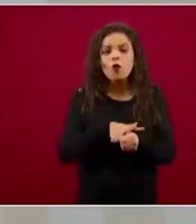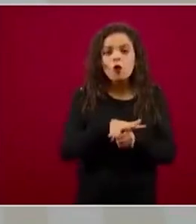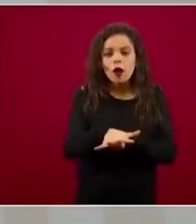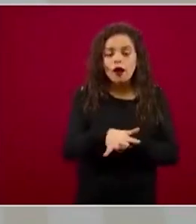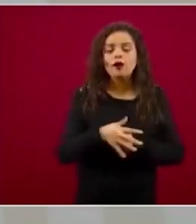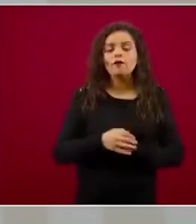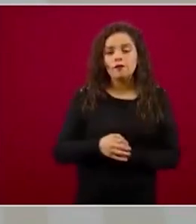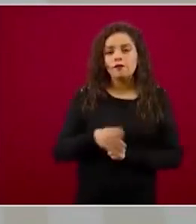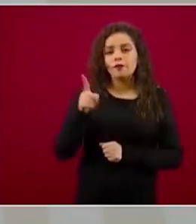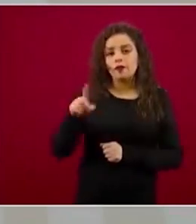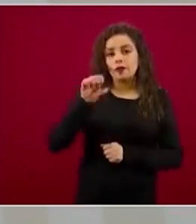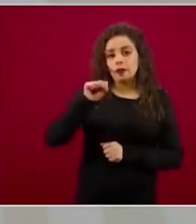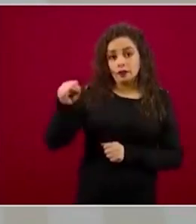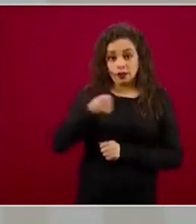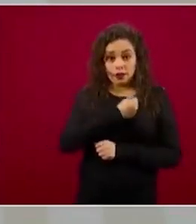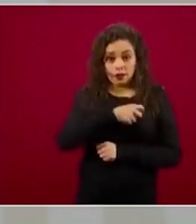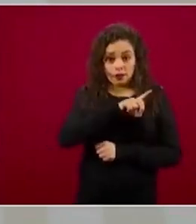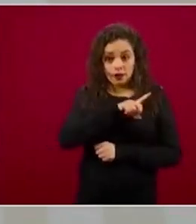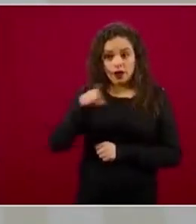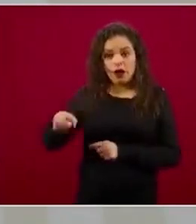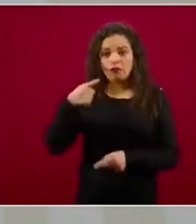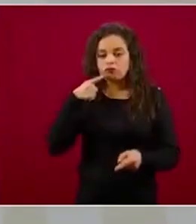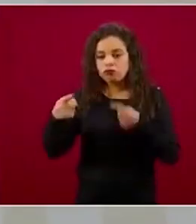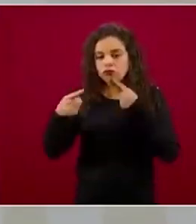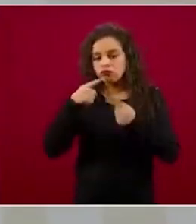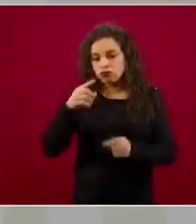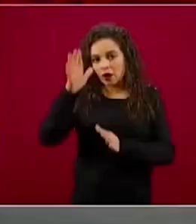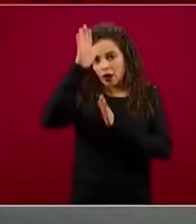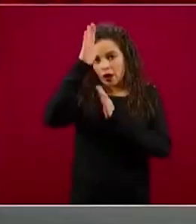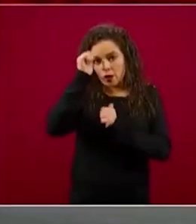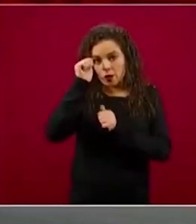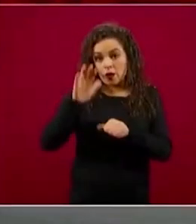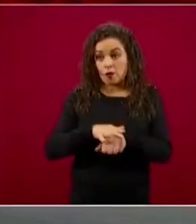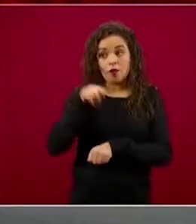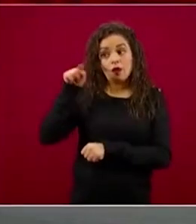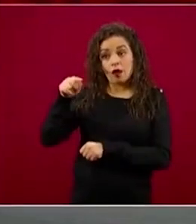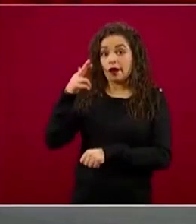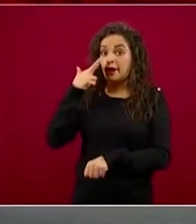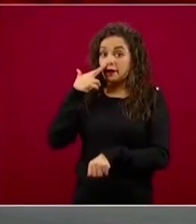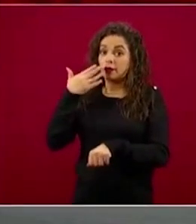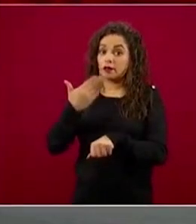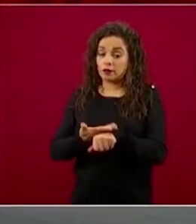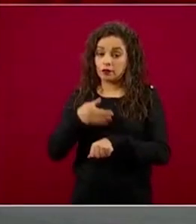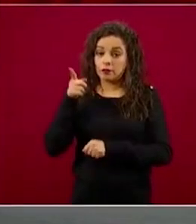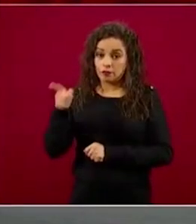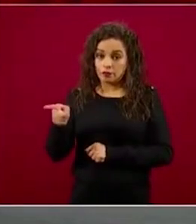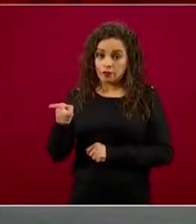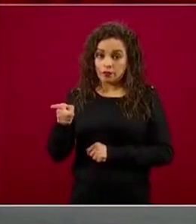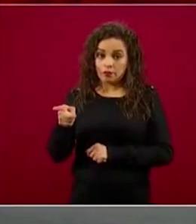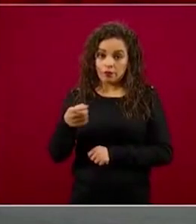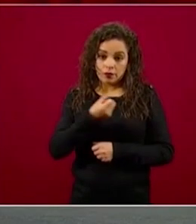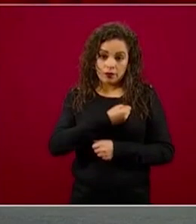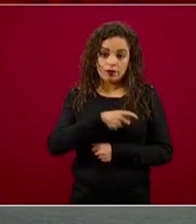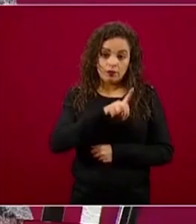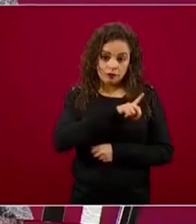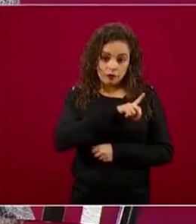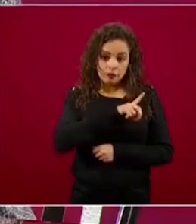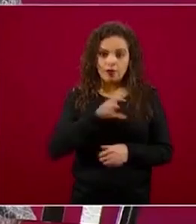por la Secretaría de Salud, porque esto lo tiene que hacer las autoridades sanitarias, aun cuando tiene que ver con las autoridades